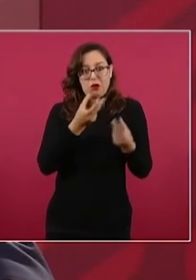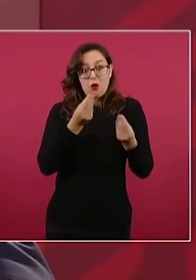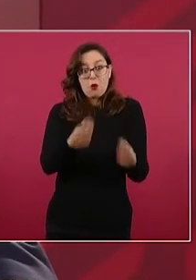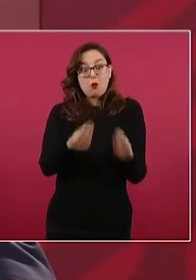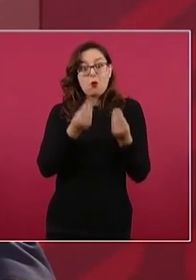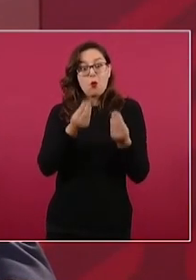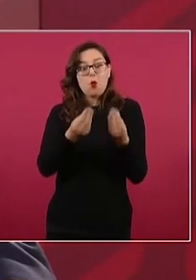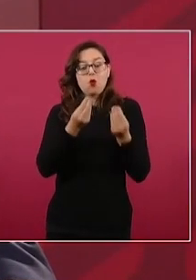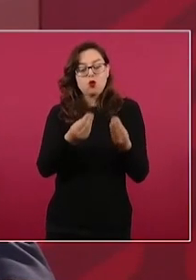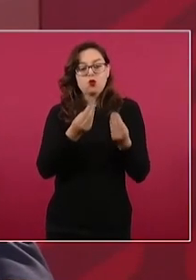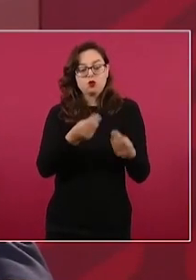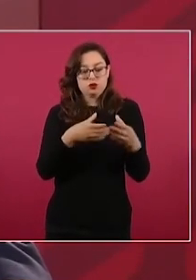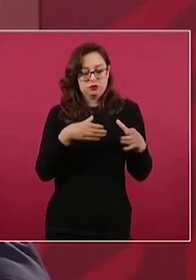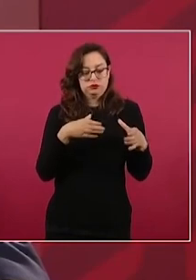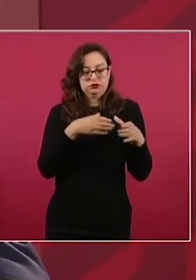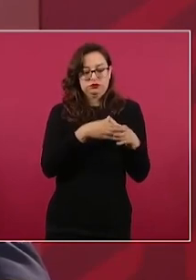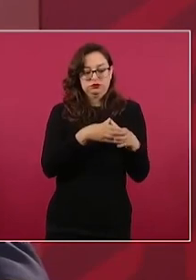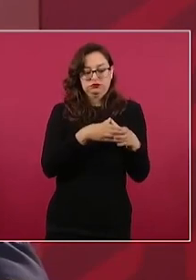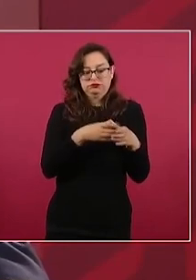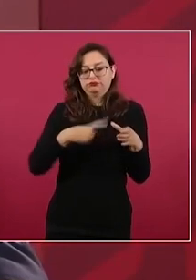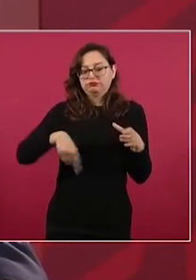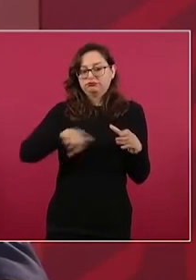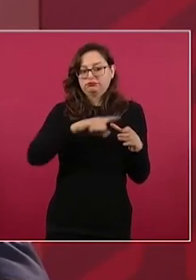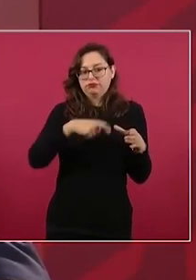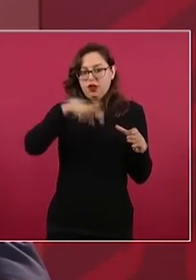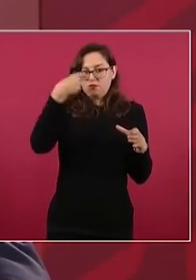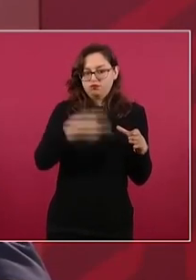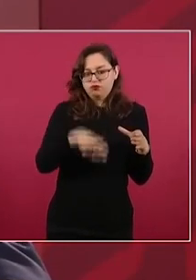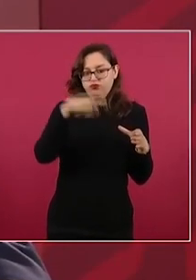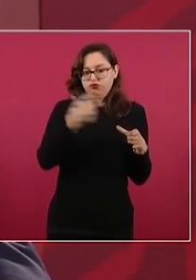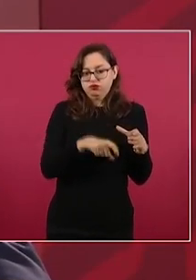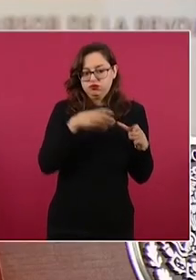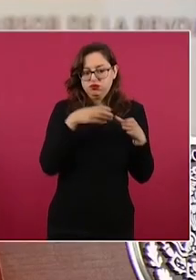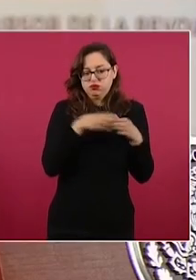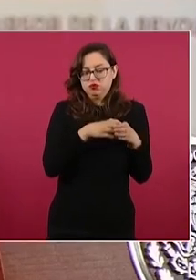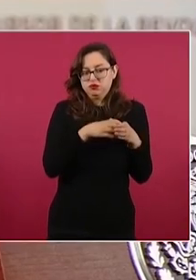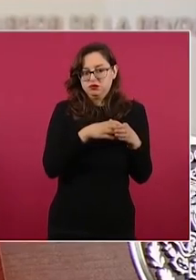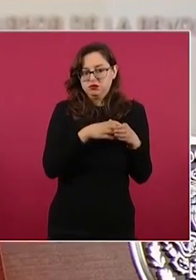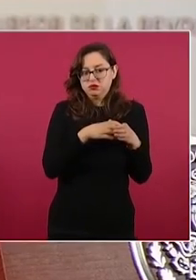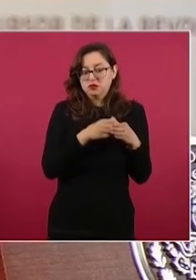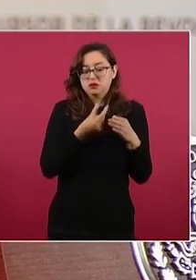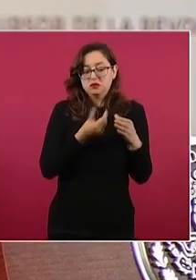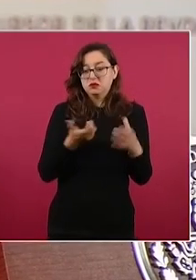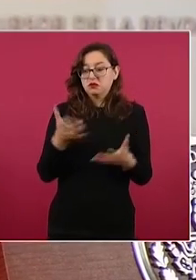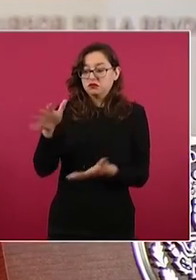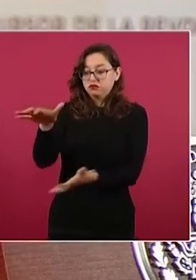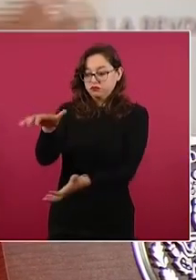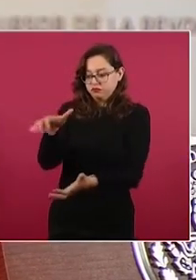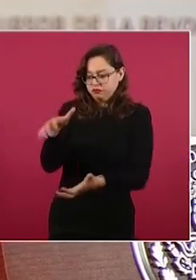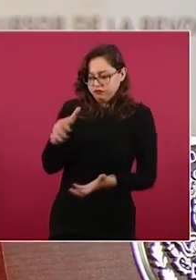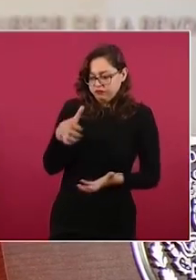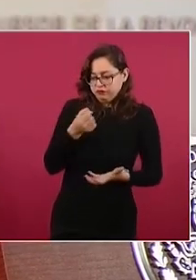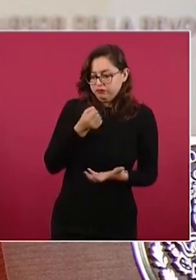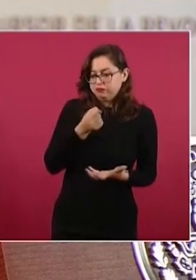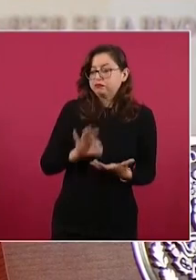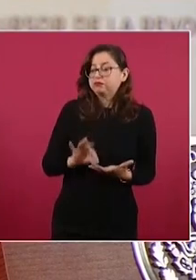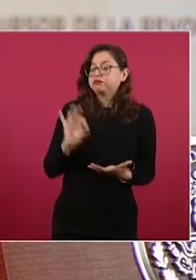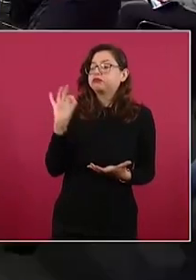eso era en esencia el marxismo y que por eso